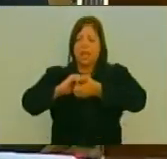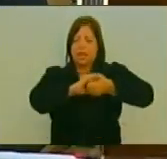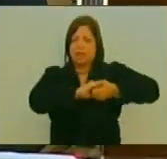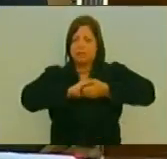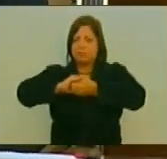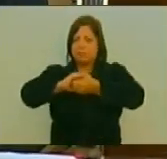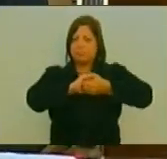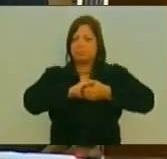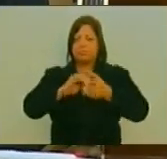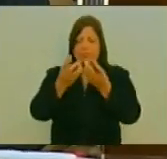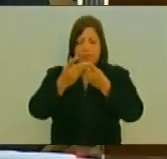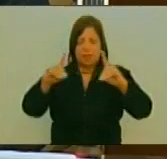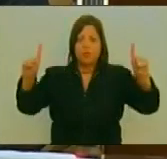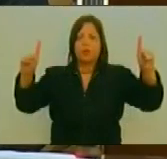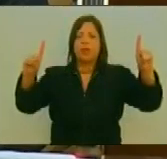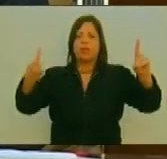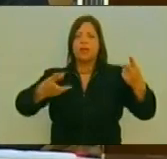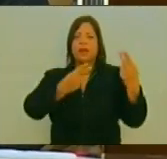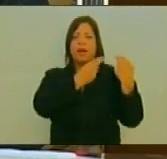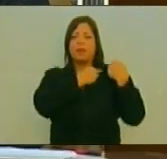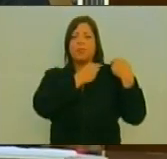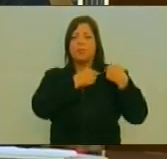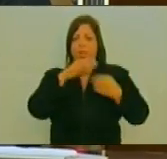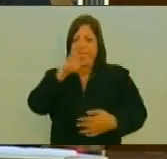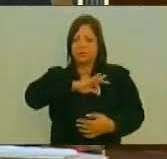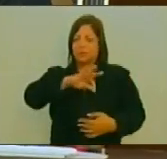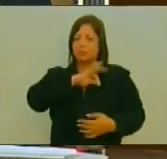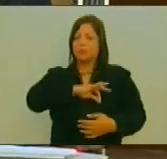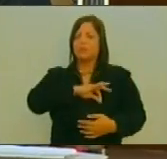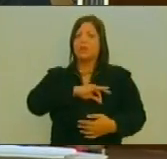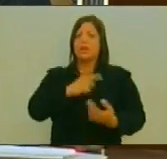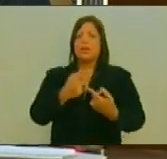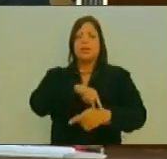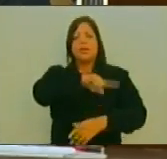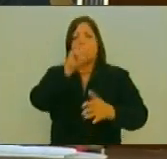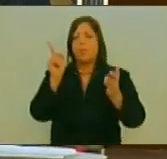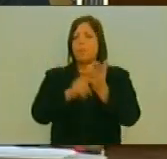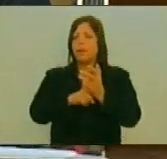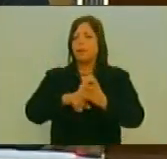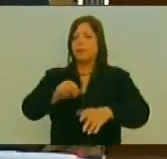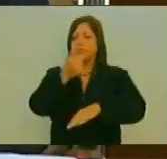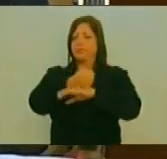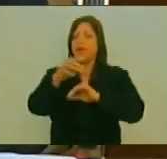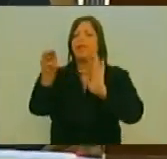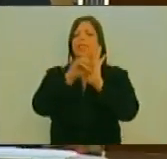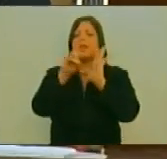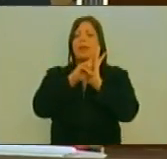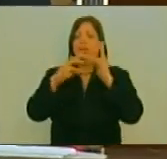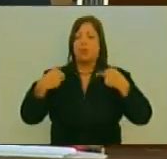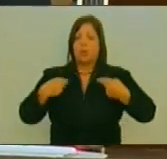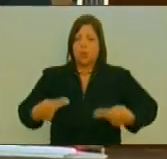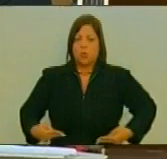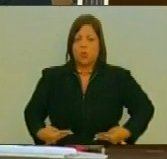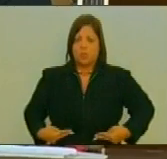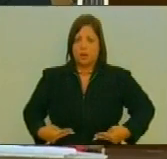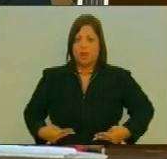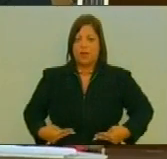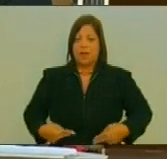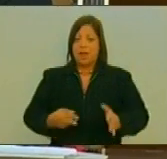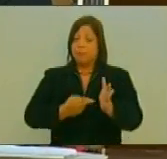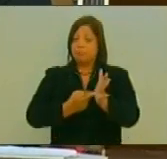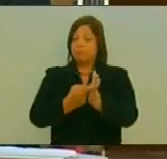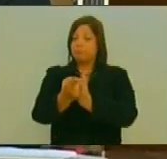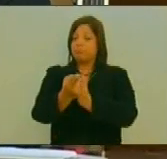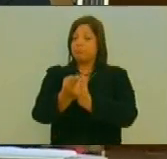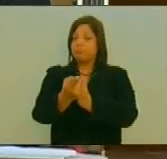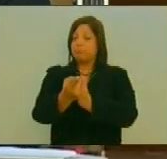La democracia La responsabilidad Social Y en general La preeminencia De los derechos Humanos La ética